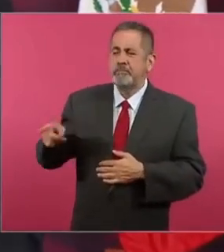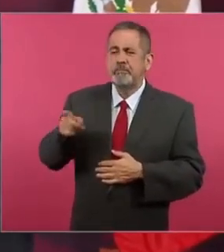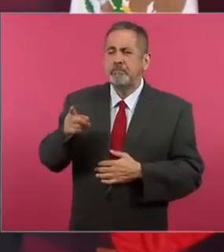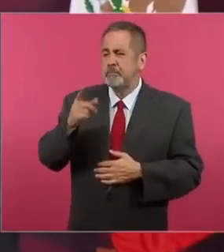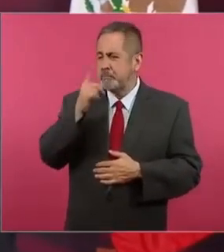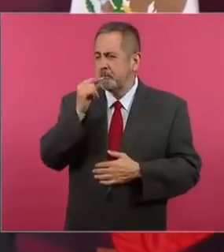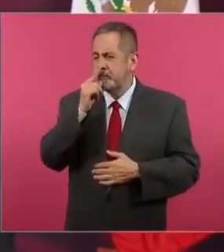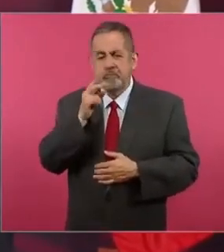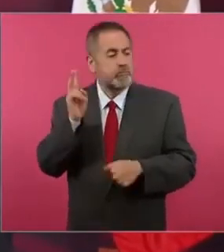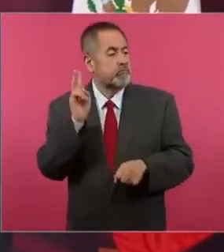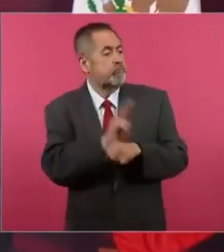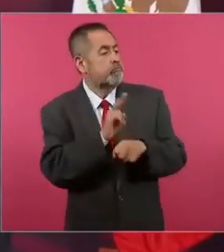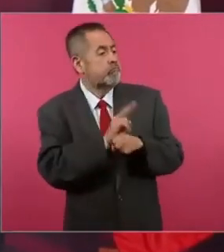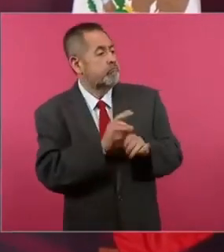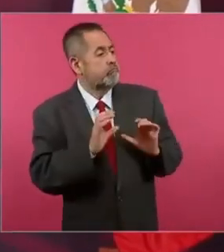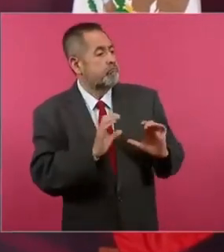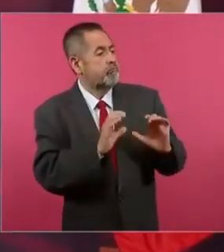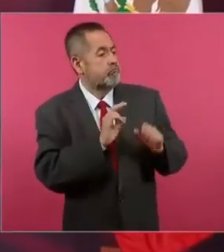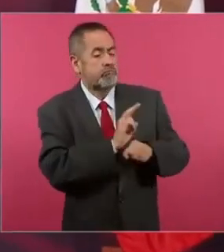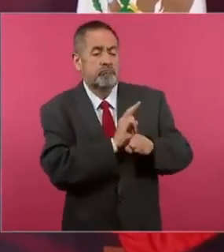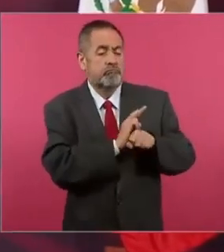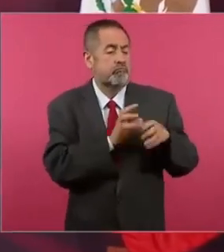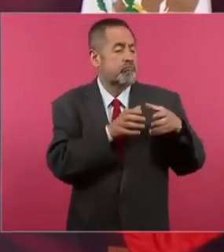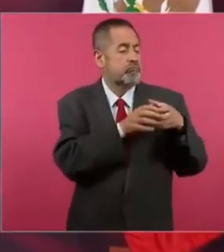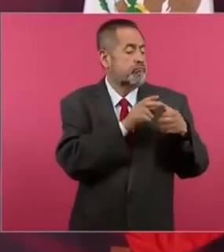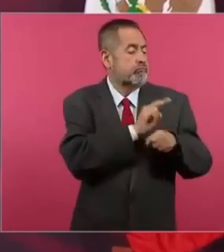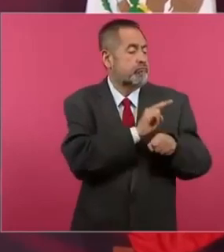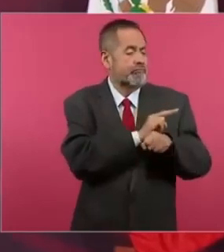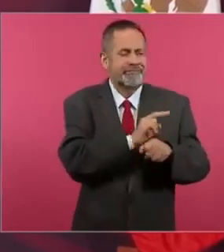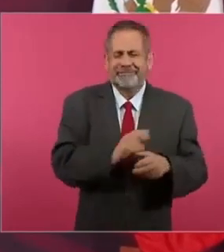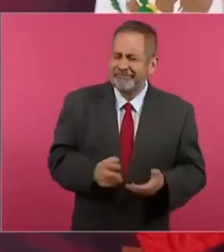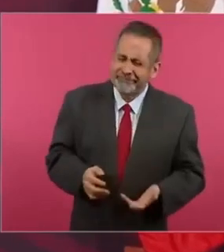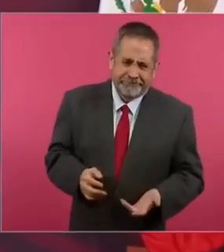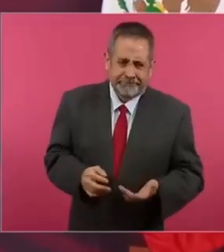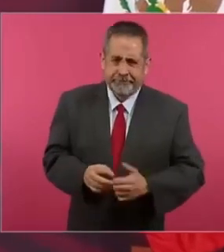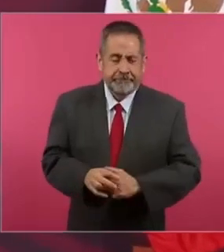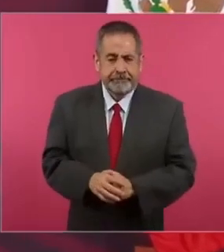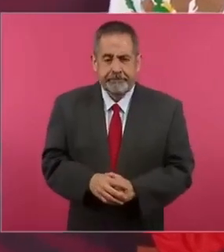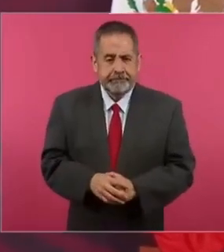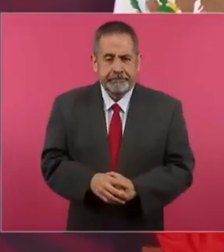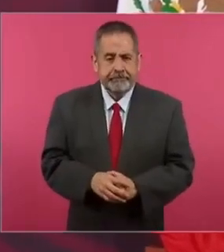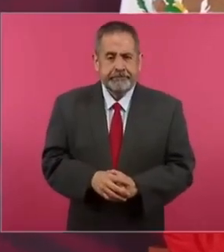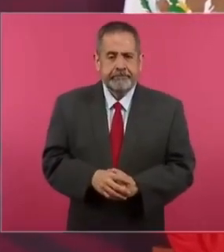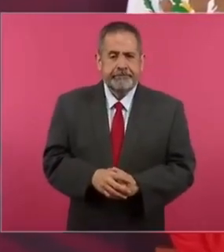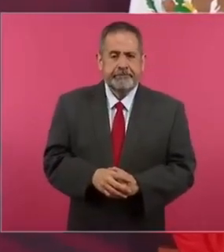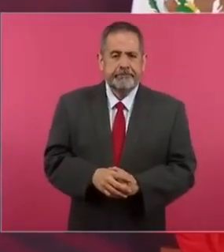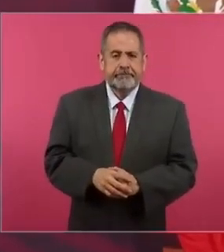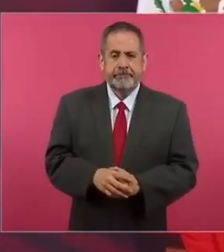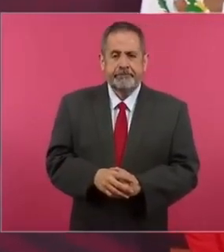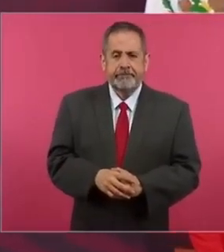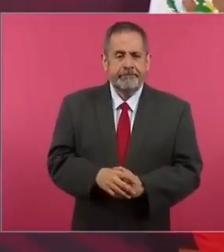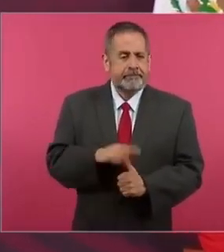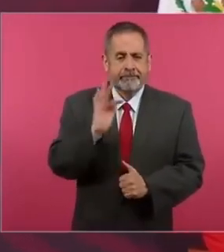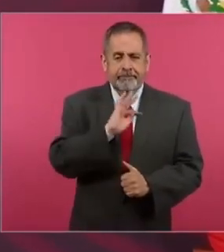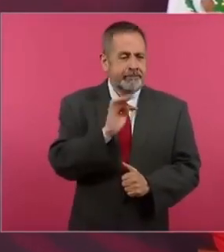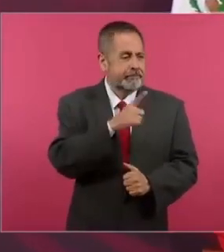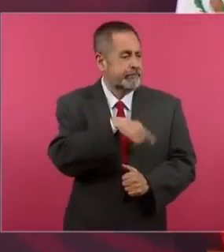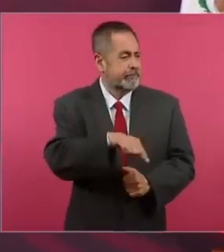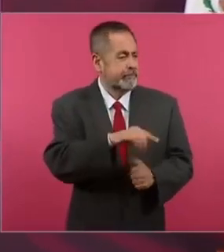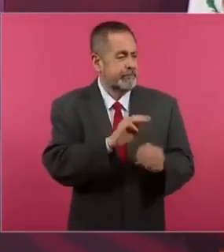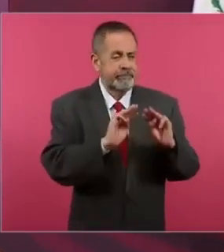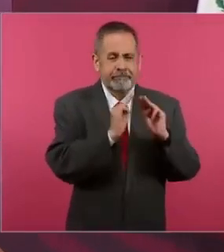a los de arriba, a las minorías. Es como si un grupo de mafiosos